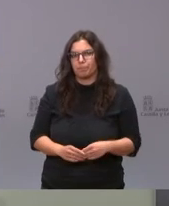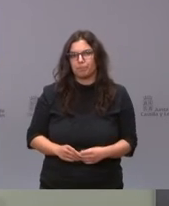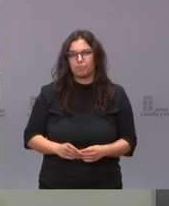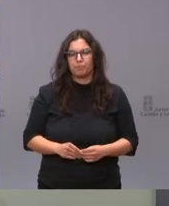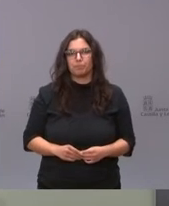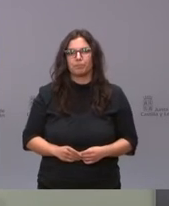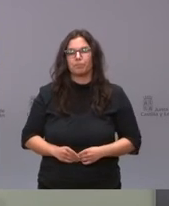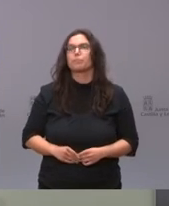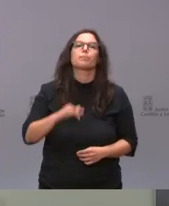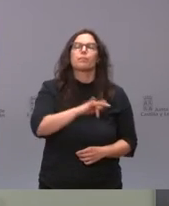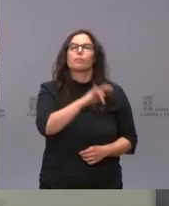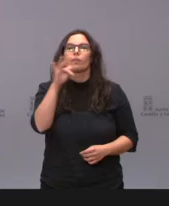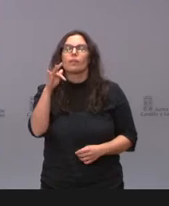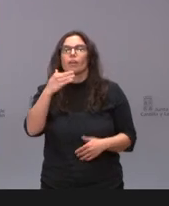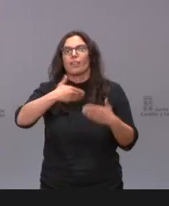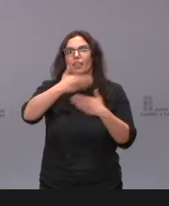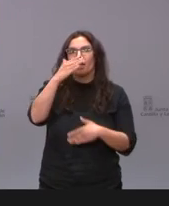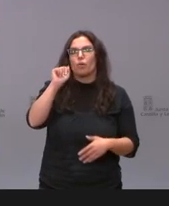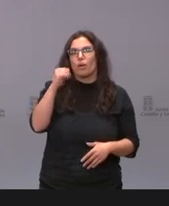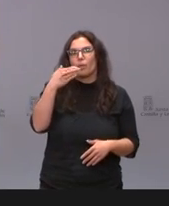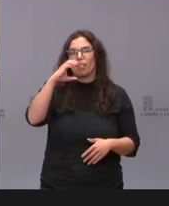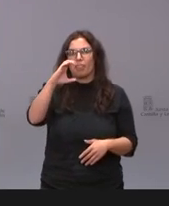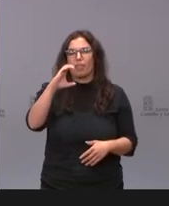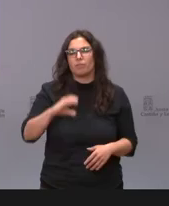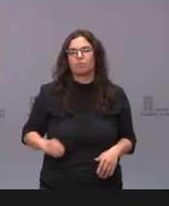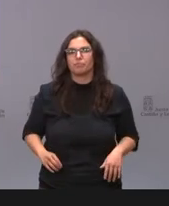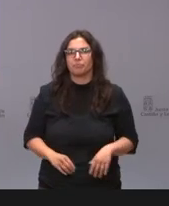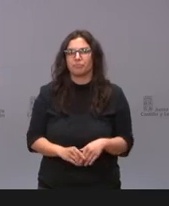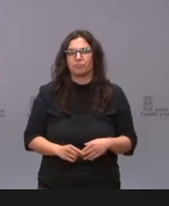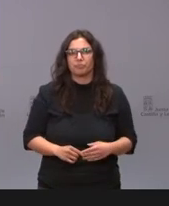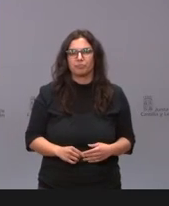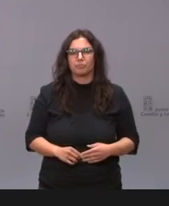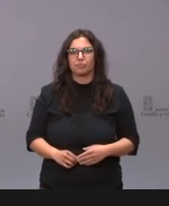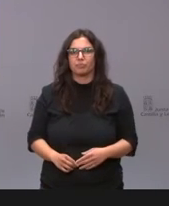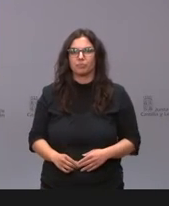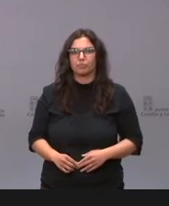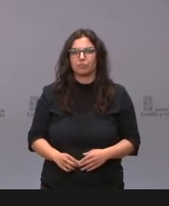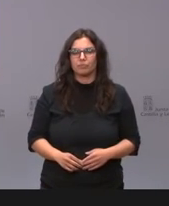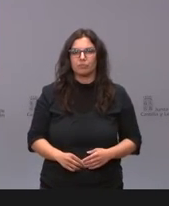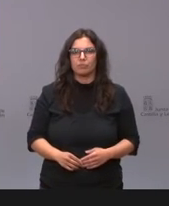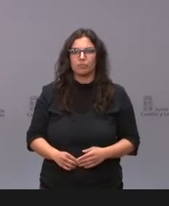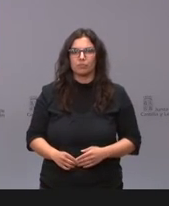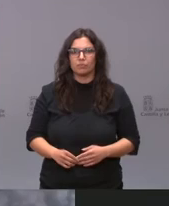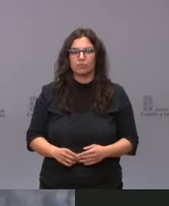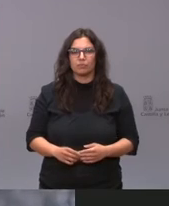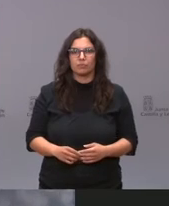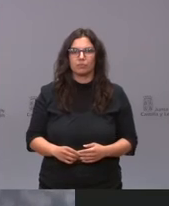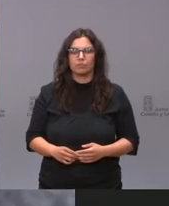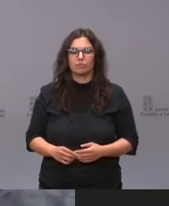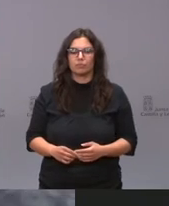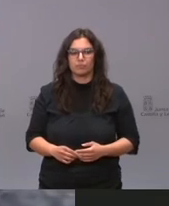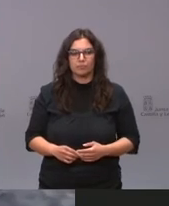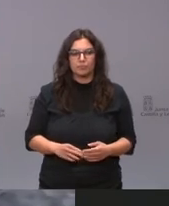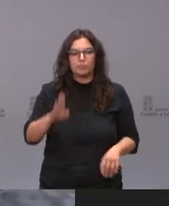en el diario en el está para hacer su pregunta Montse Serrador Montse adelante si